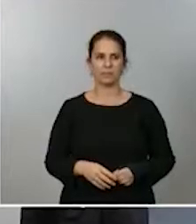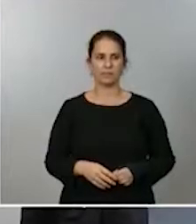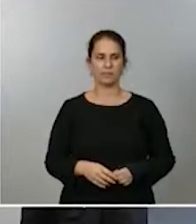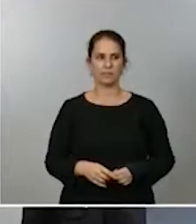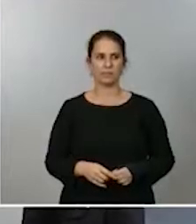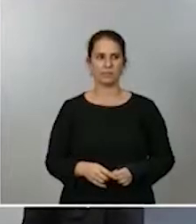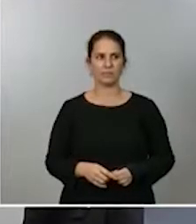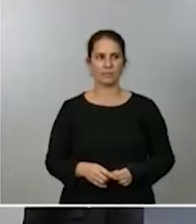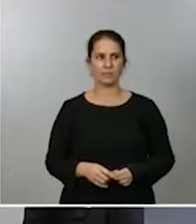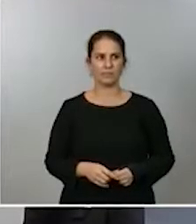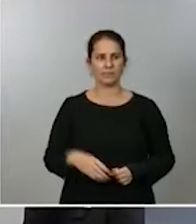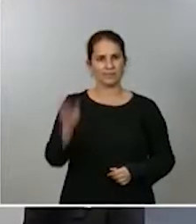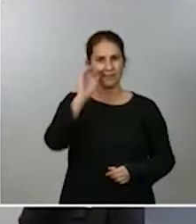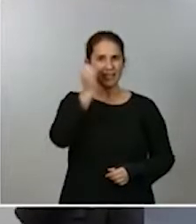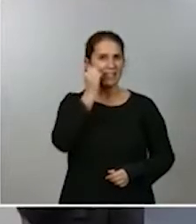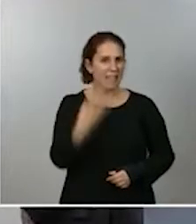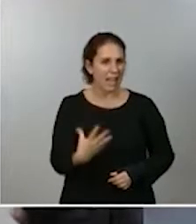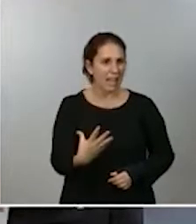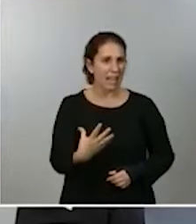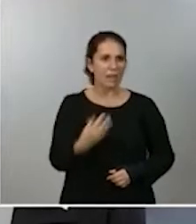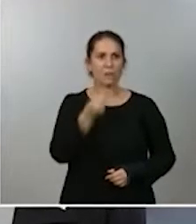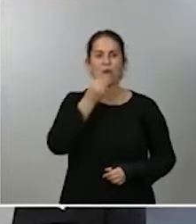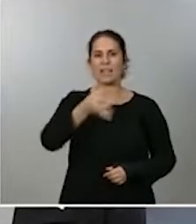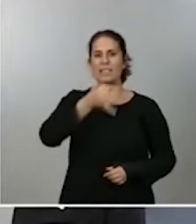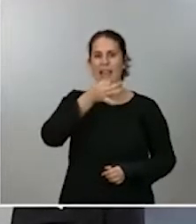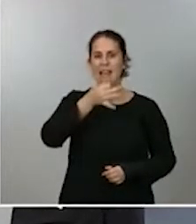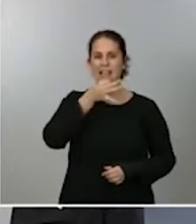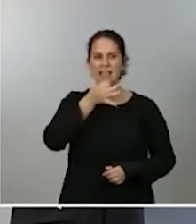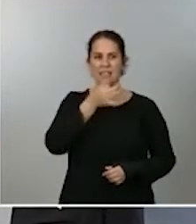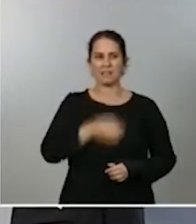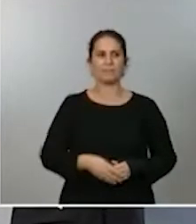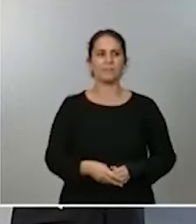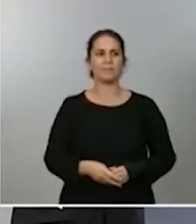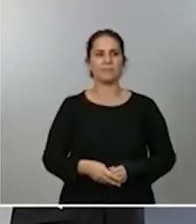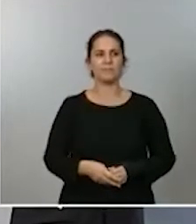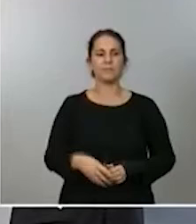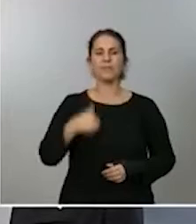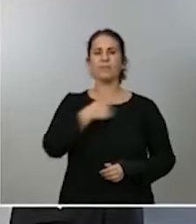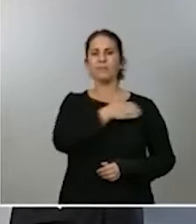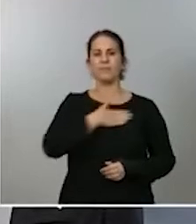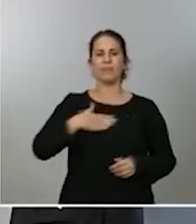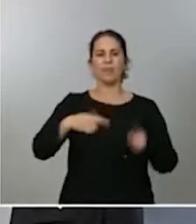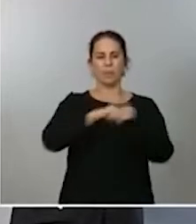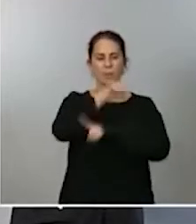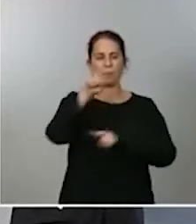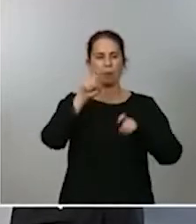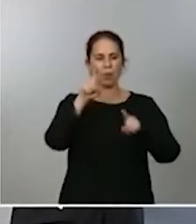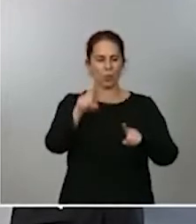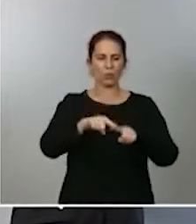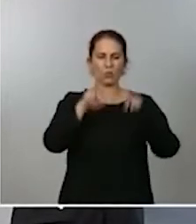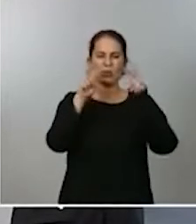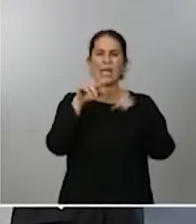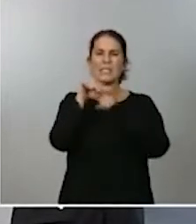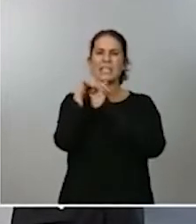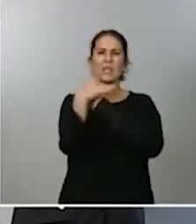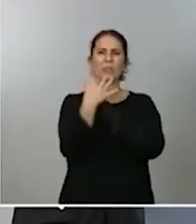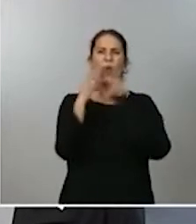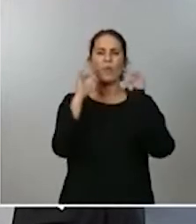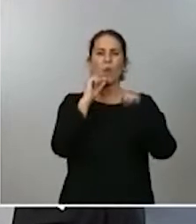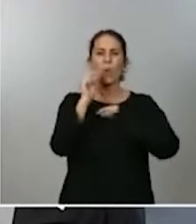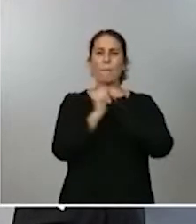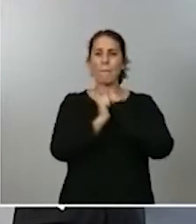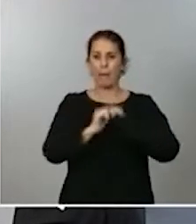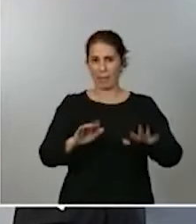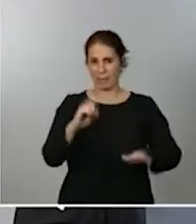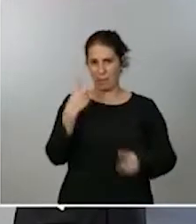Hola, ¿qué tal? Buenas tardes. Yo les quería preguntar por la situación de la pandemia en primer lugar